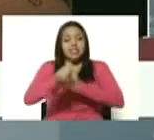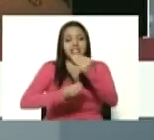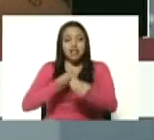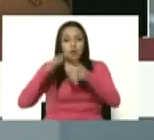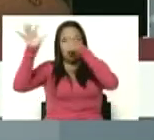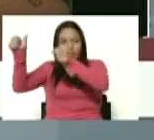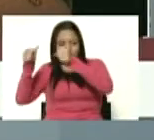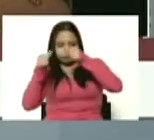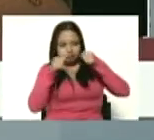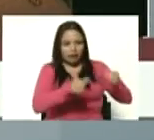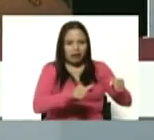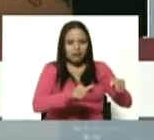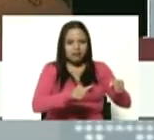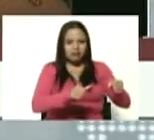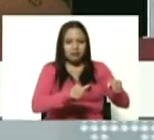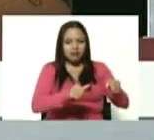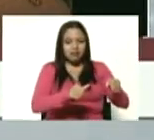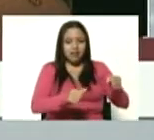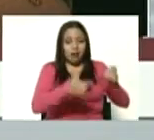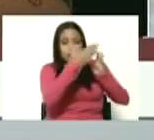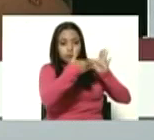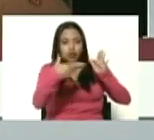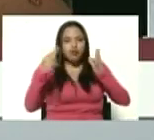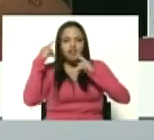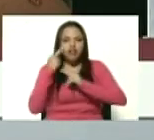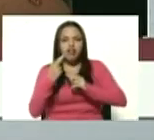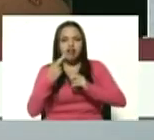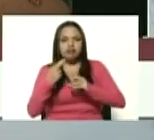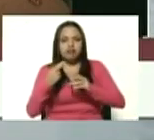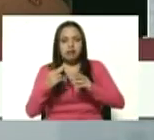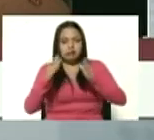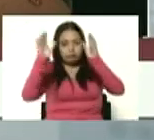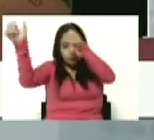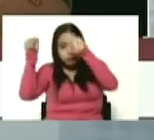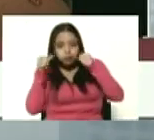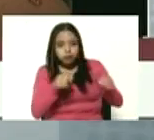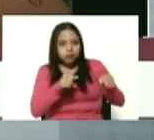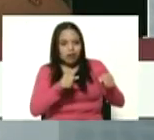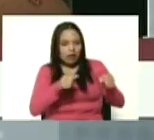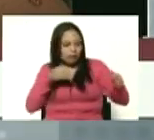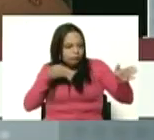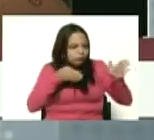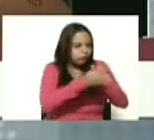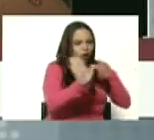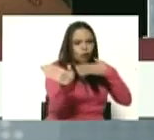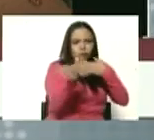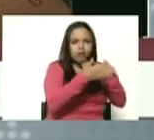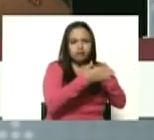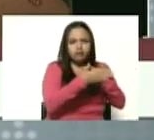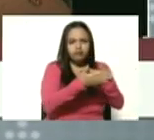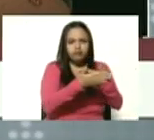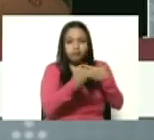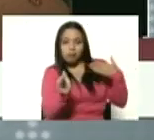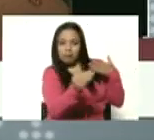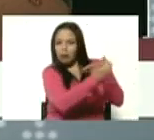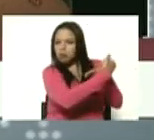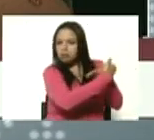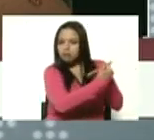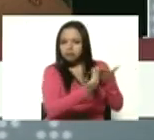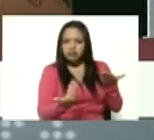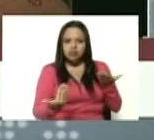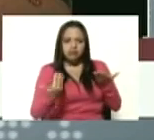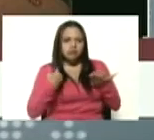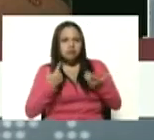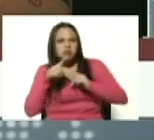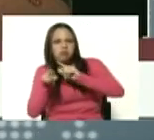Bolívar de ahí de la pared y lo metieron en un cuarto lo escondieron esa foto que está allí uno se preguntaba pero por